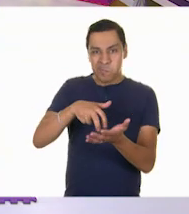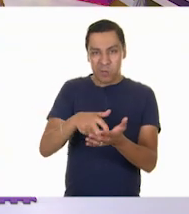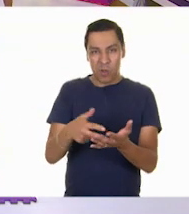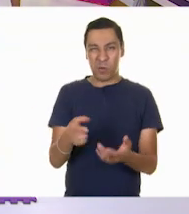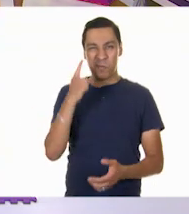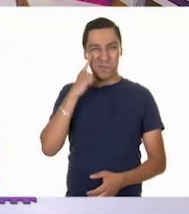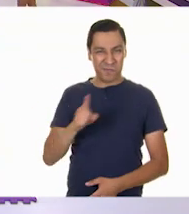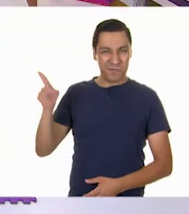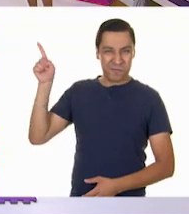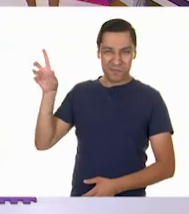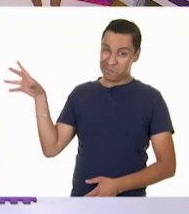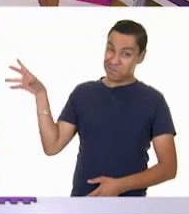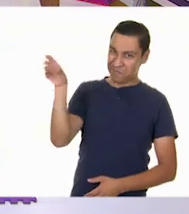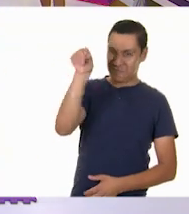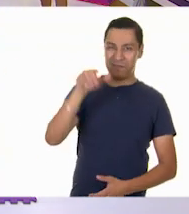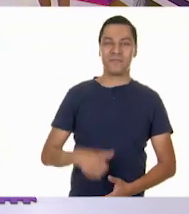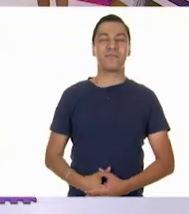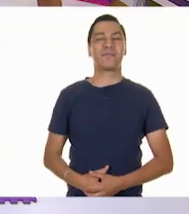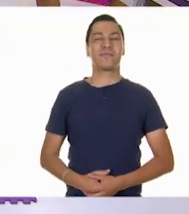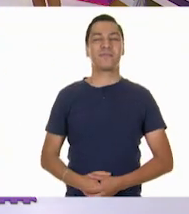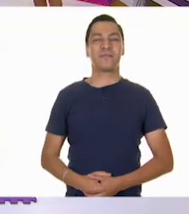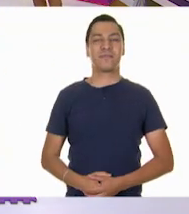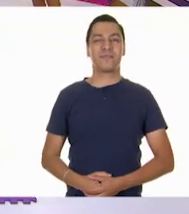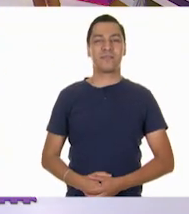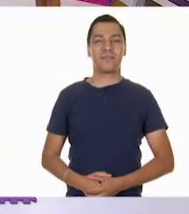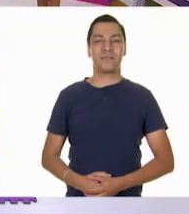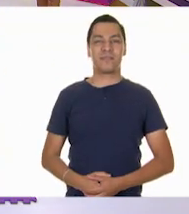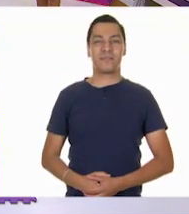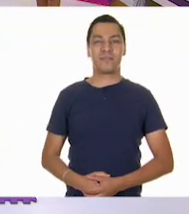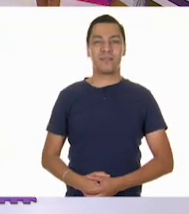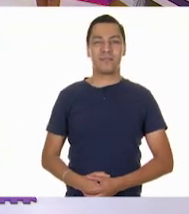Me parece bien. ¡Perfecto! Muy bien. ¡Uno, dos, ahí!